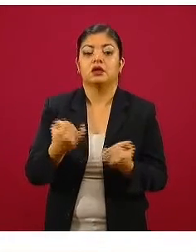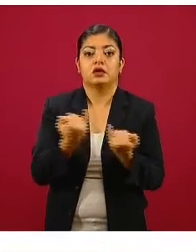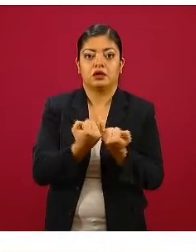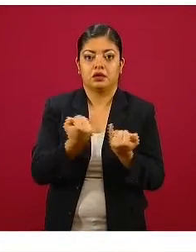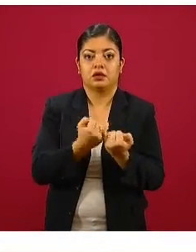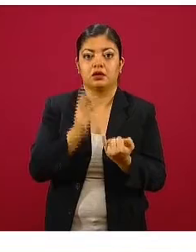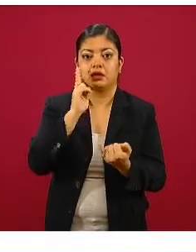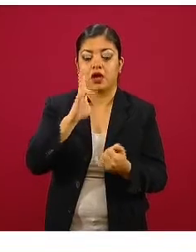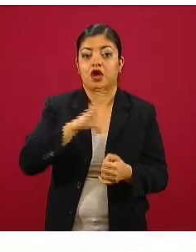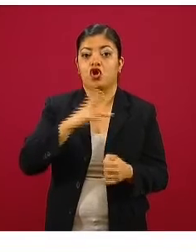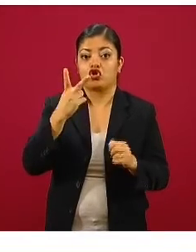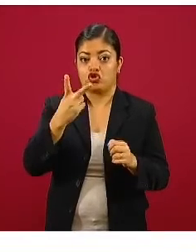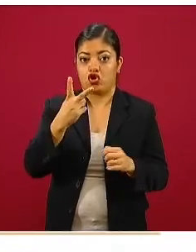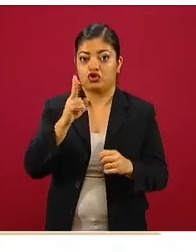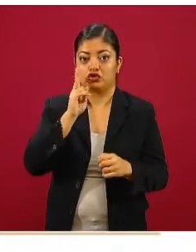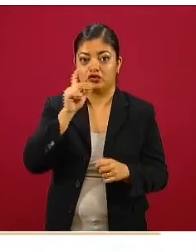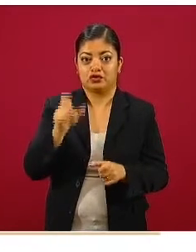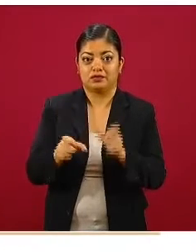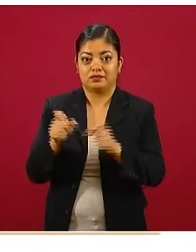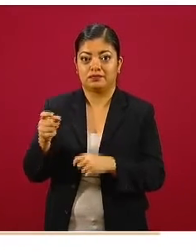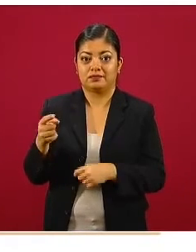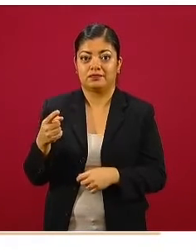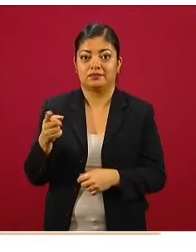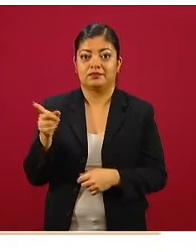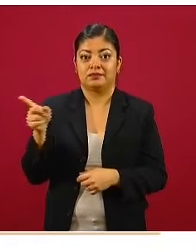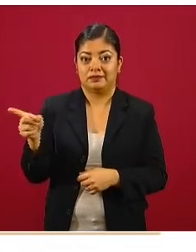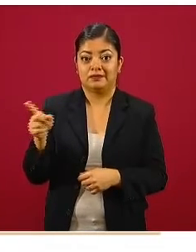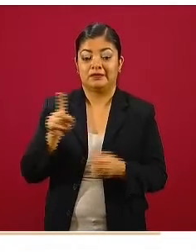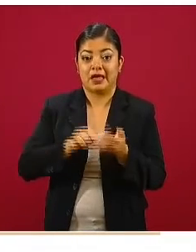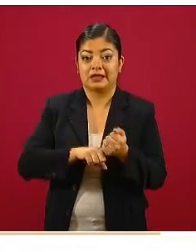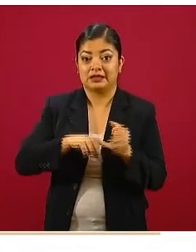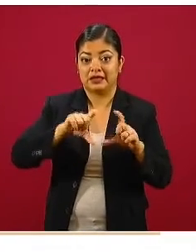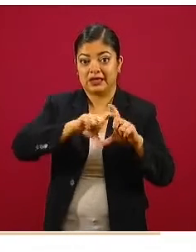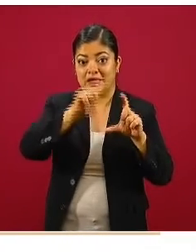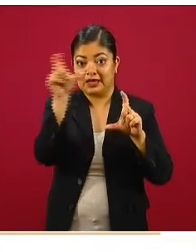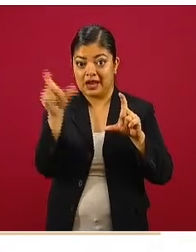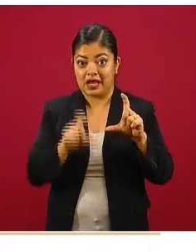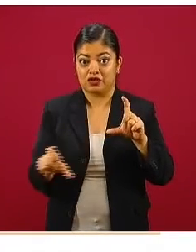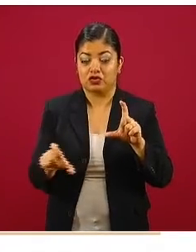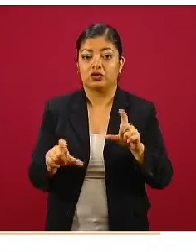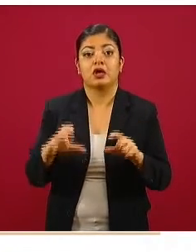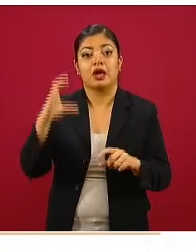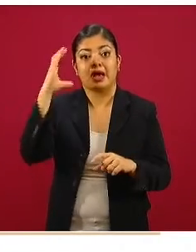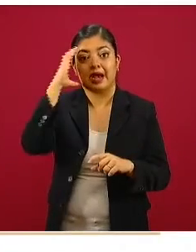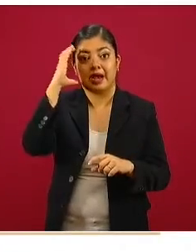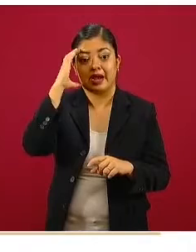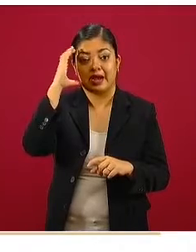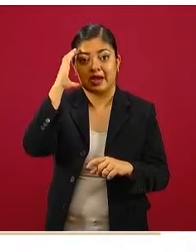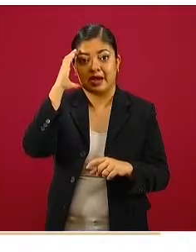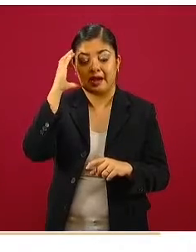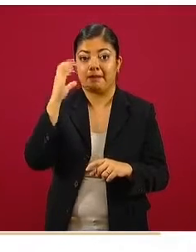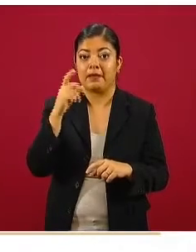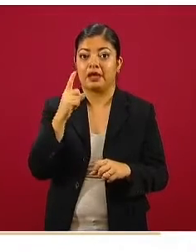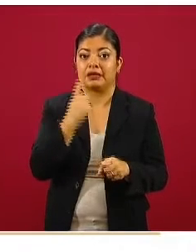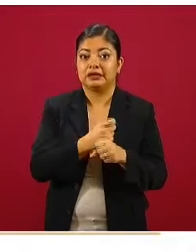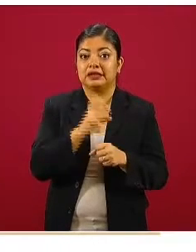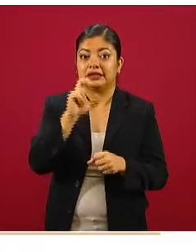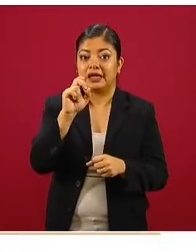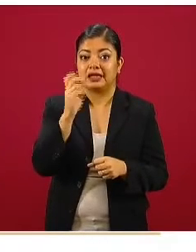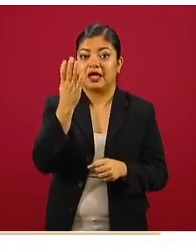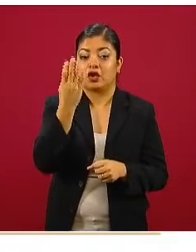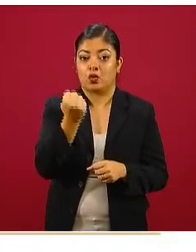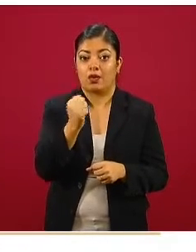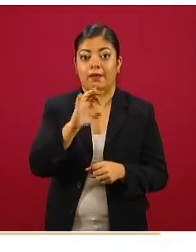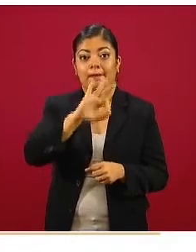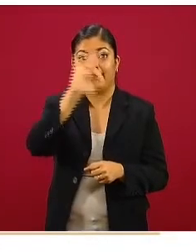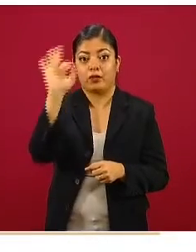gráficas de barras vemos que la ocupación a nivel nacional para camas de hospitalización general es de 39